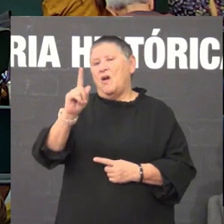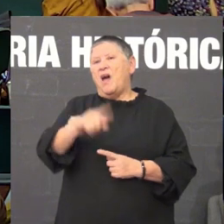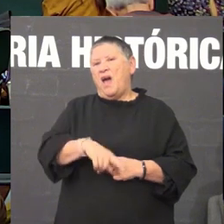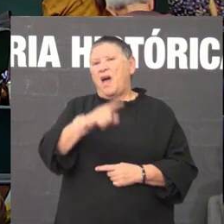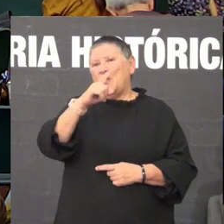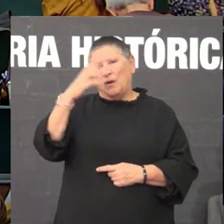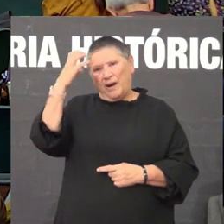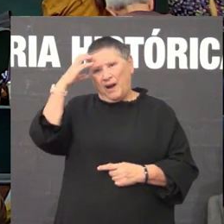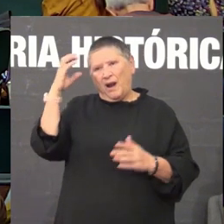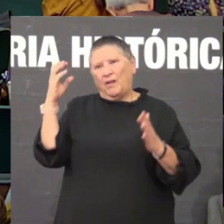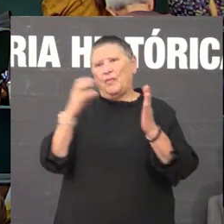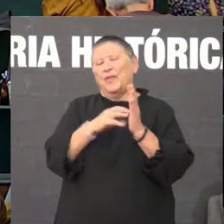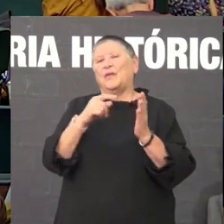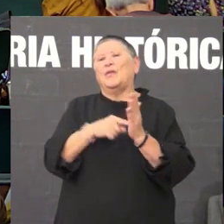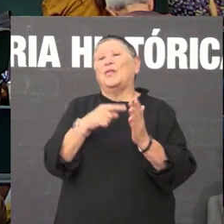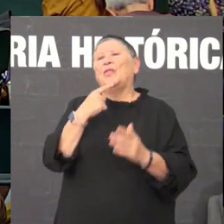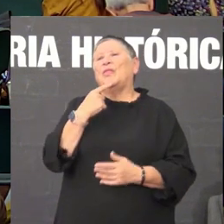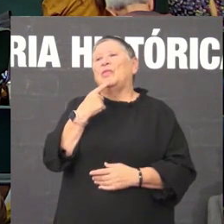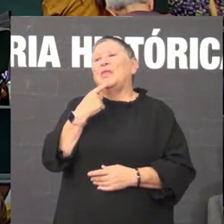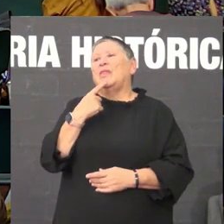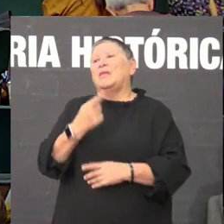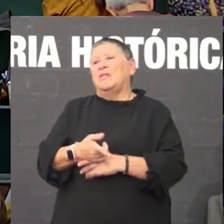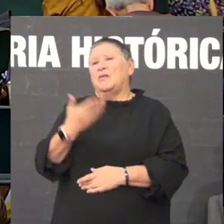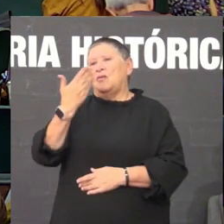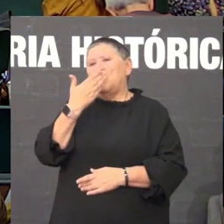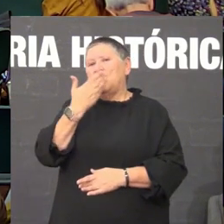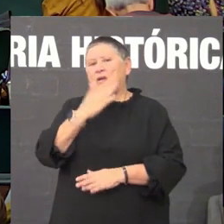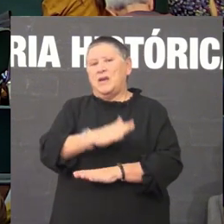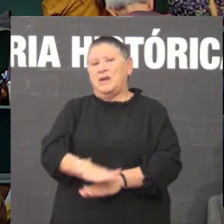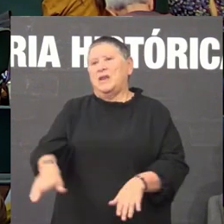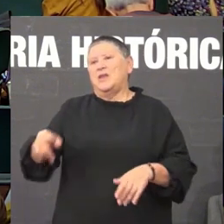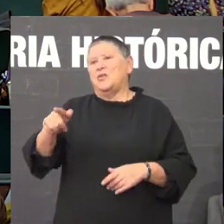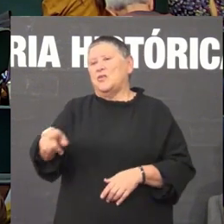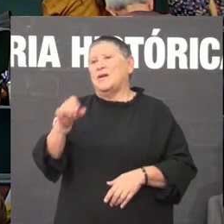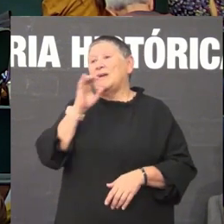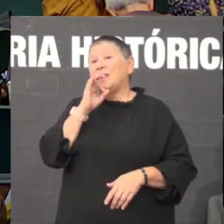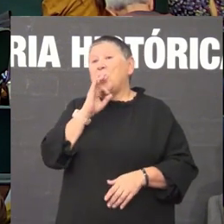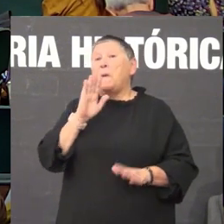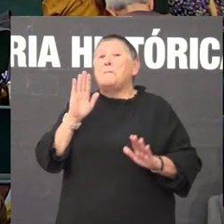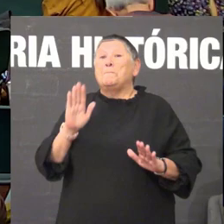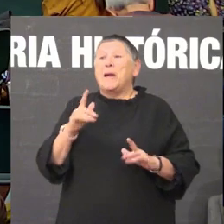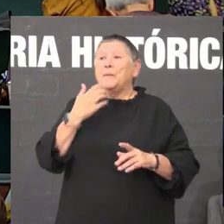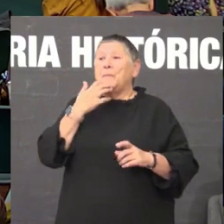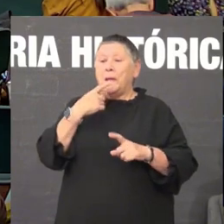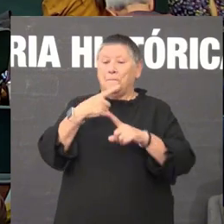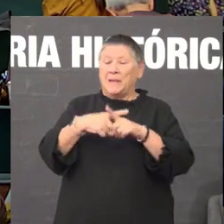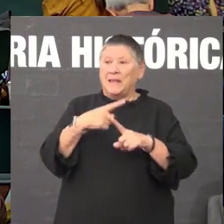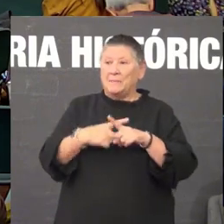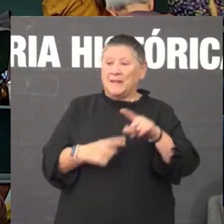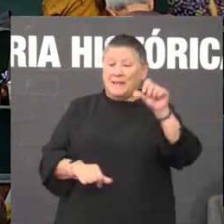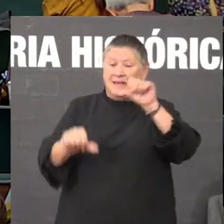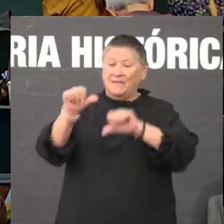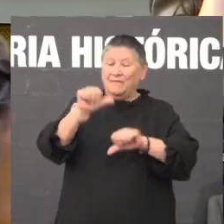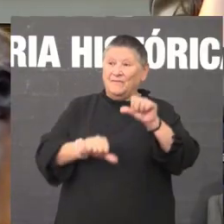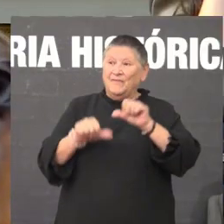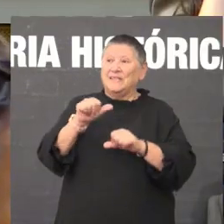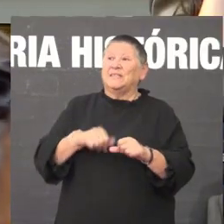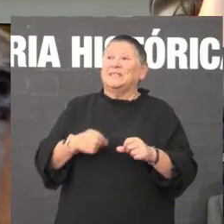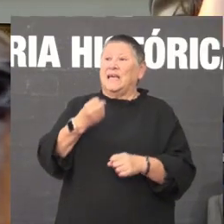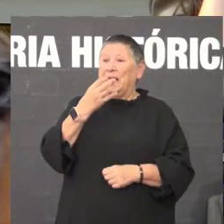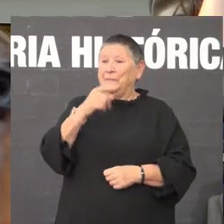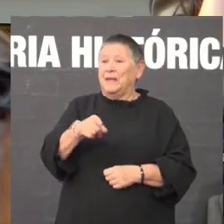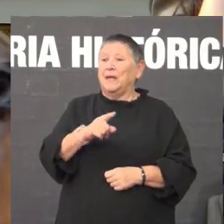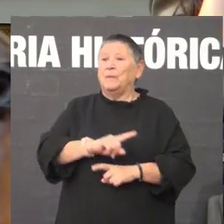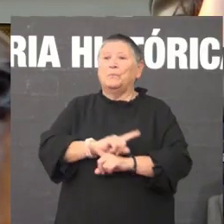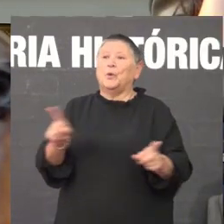dificulta o galego en educación infantil letalmente nas cidades e vilas e proíbe matemáticas física e química e tecnologia en galego iso é